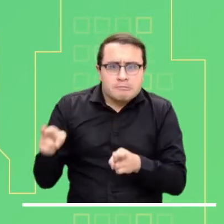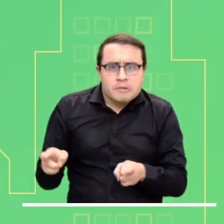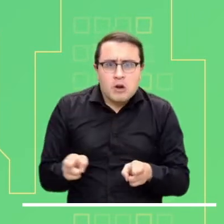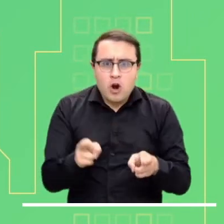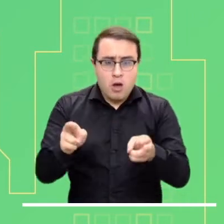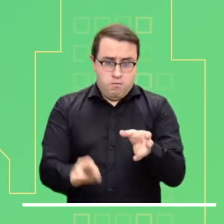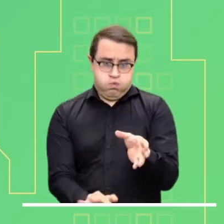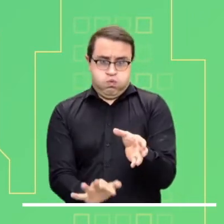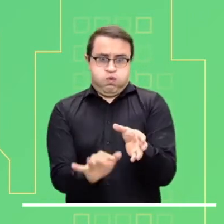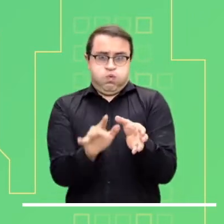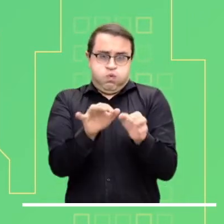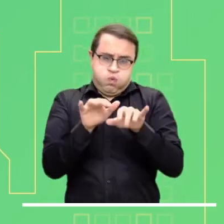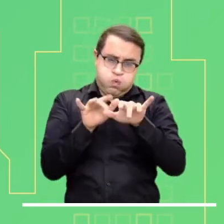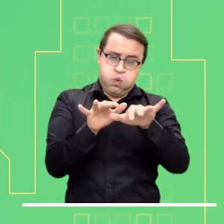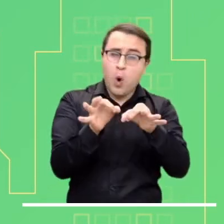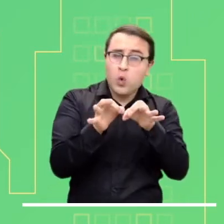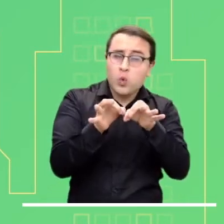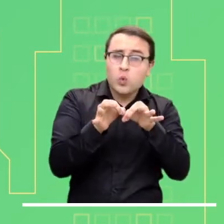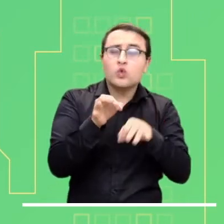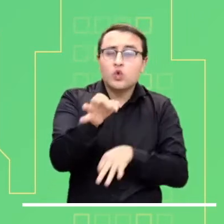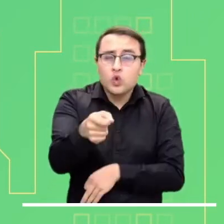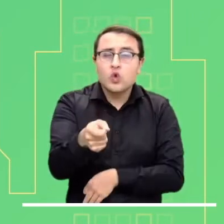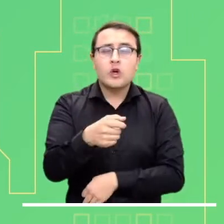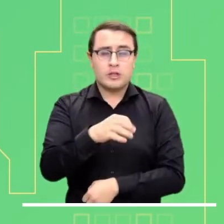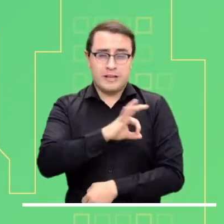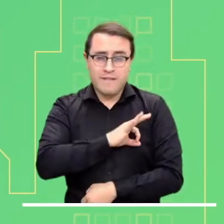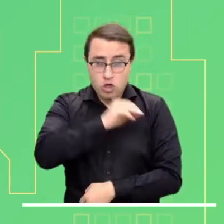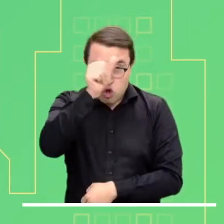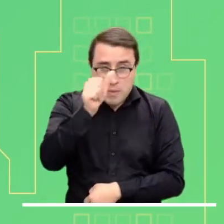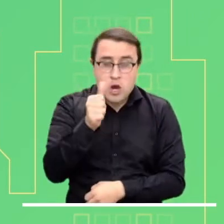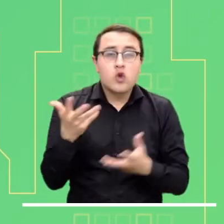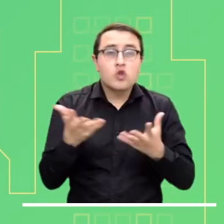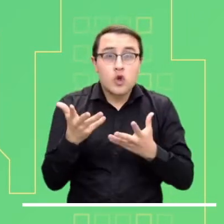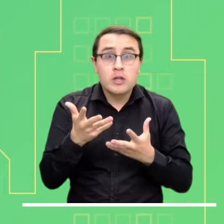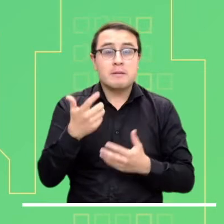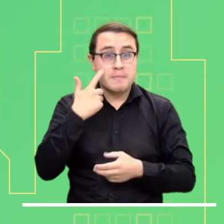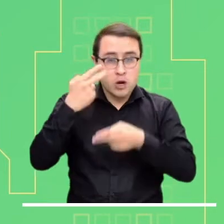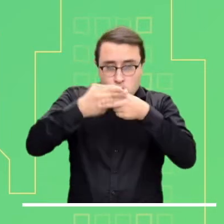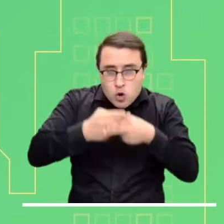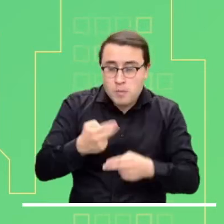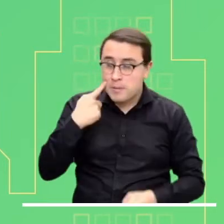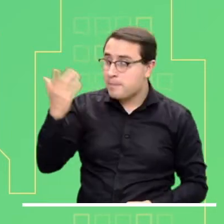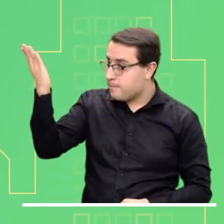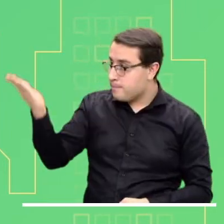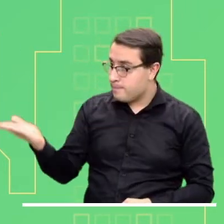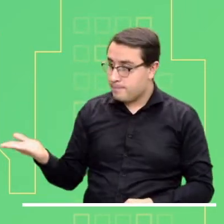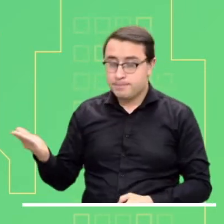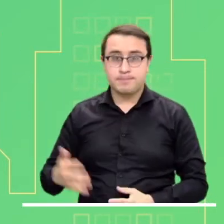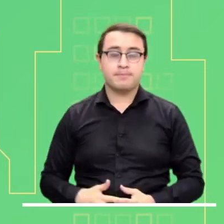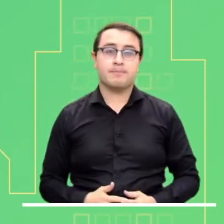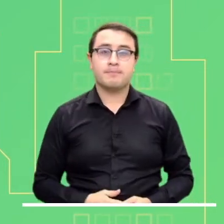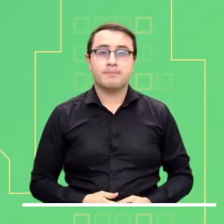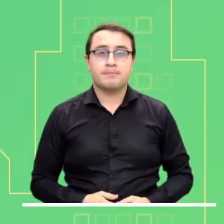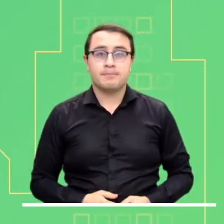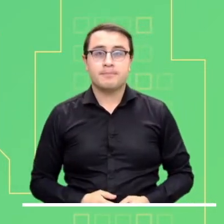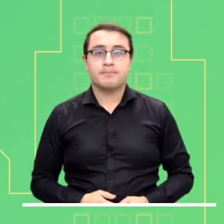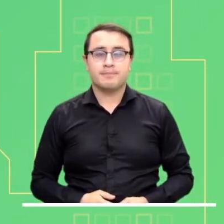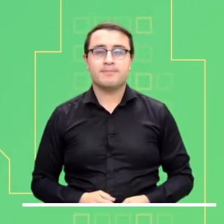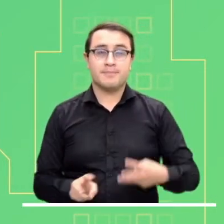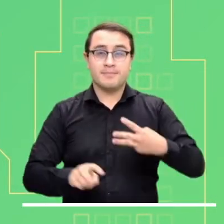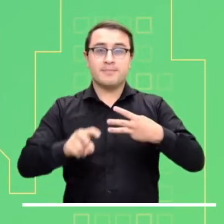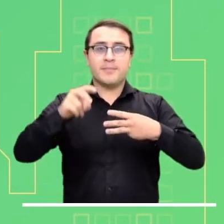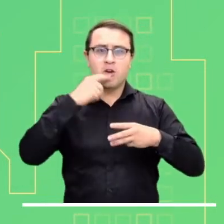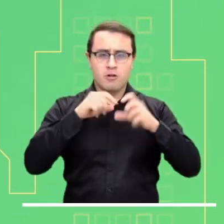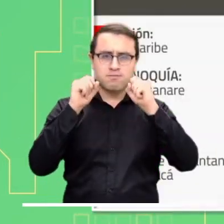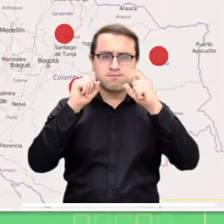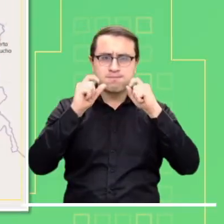últimas 24 horas. Se recomienda atención a las crecientes súbitas que se puedan presentar durante el fin de semana en el río Verde, Río Lejos